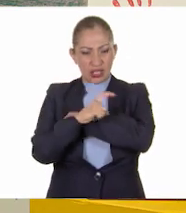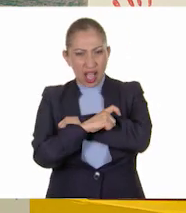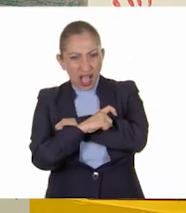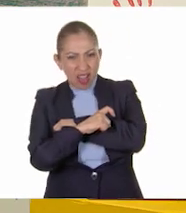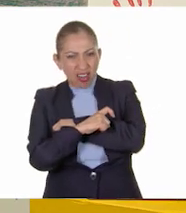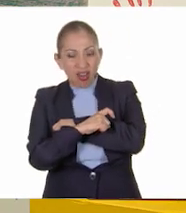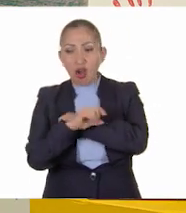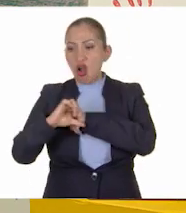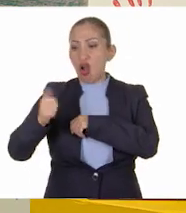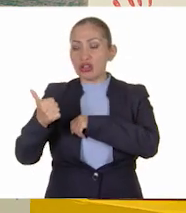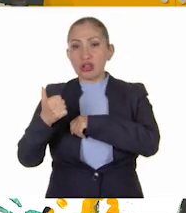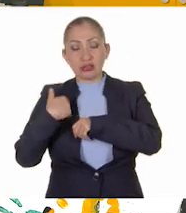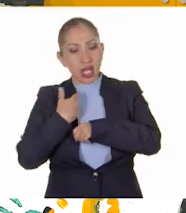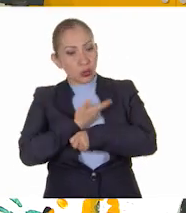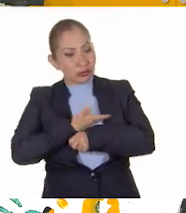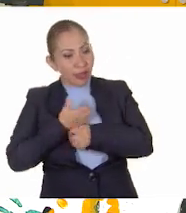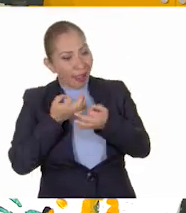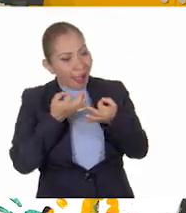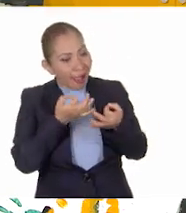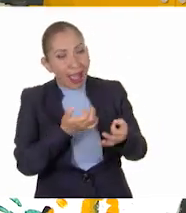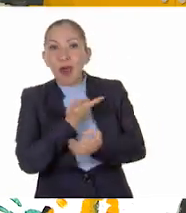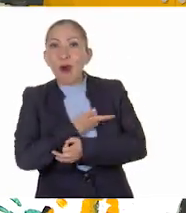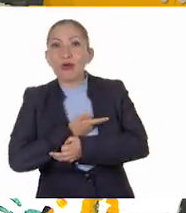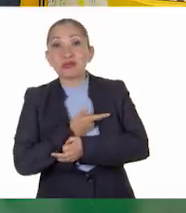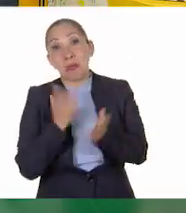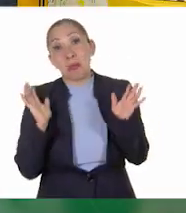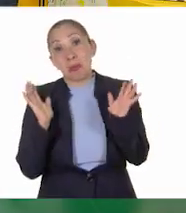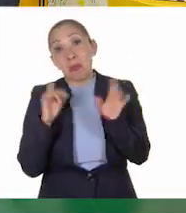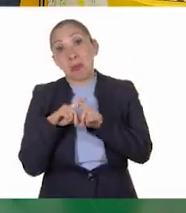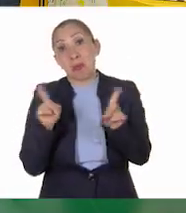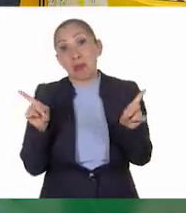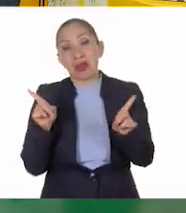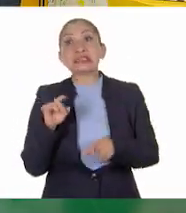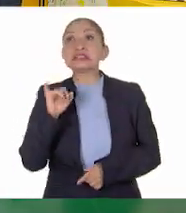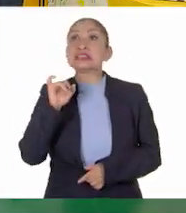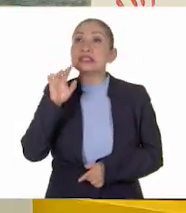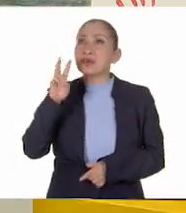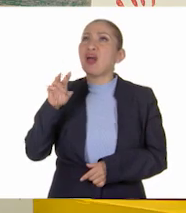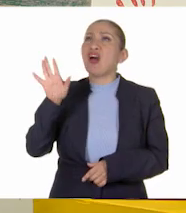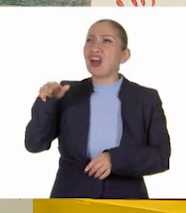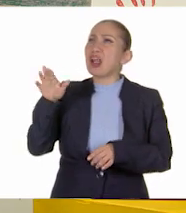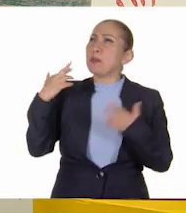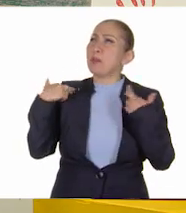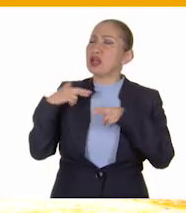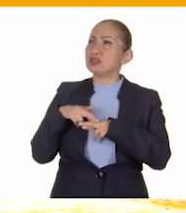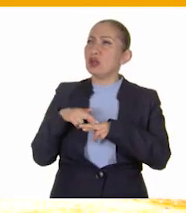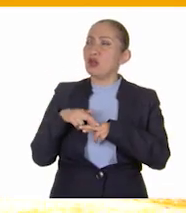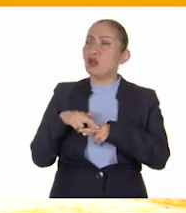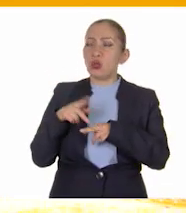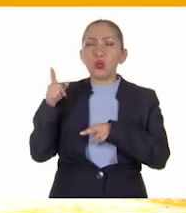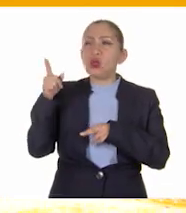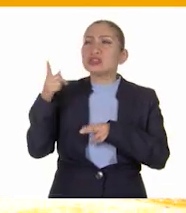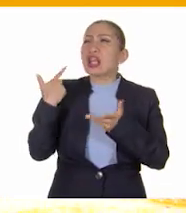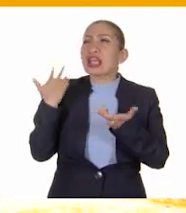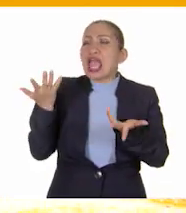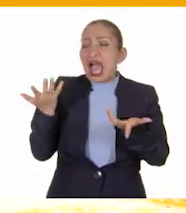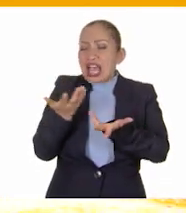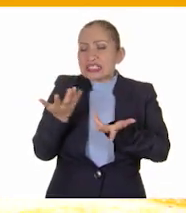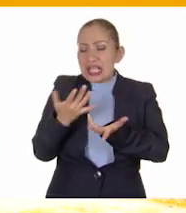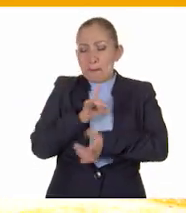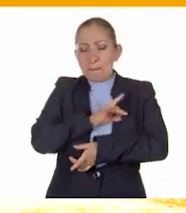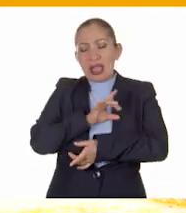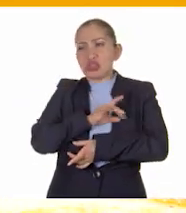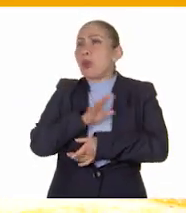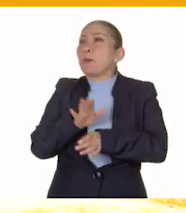ejemplo, y hay quienes los tienen como mascotas. Cierto. Maestro, ¿y ahora a usted qué le provoca